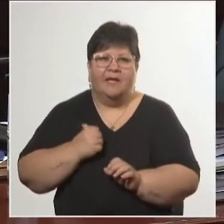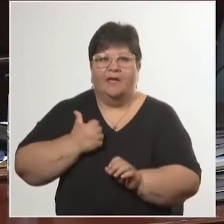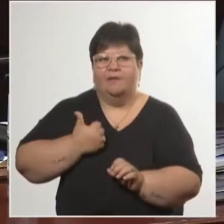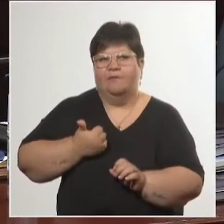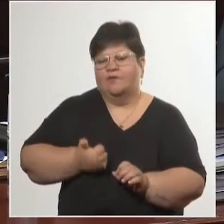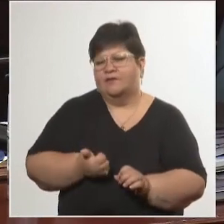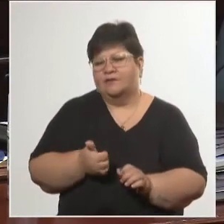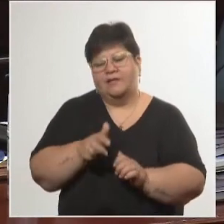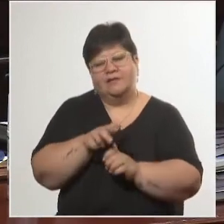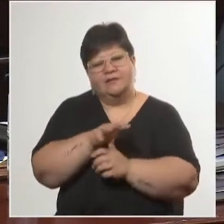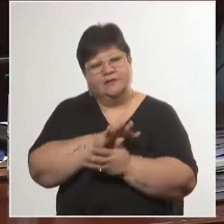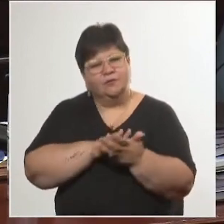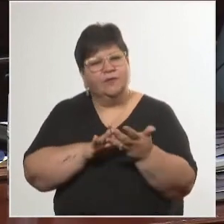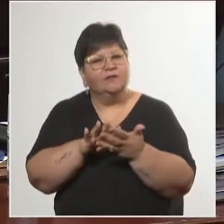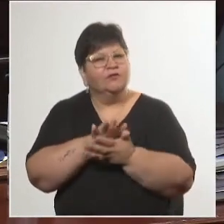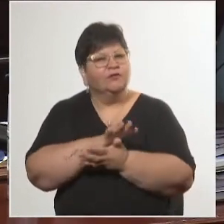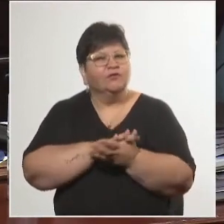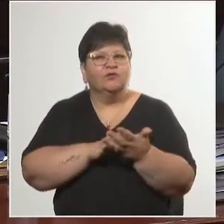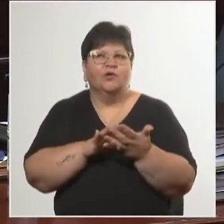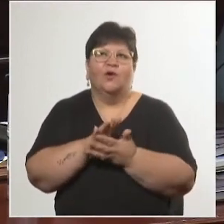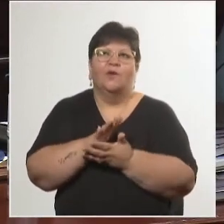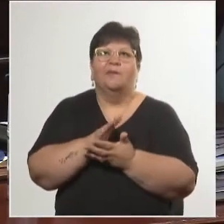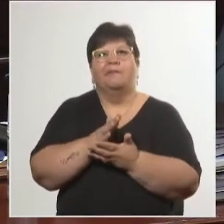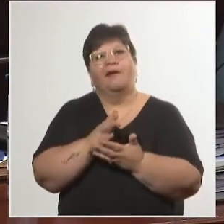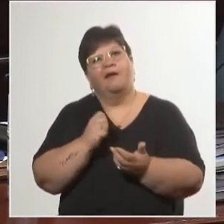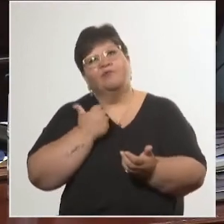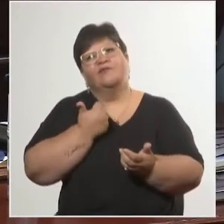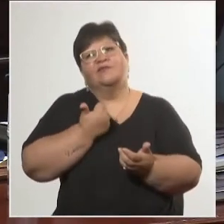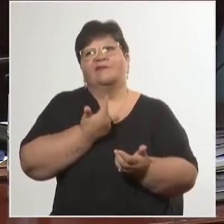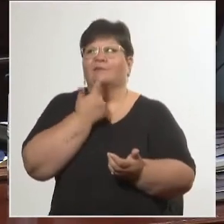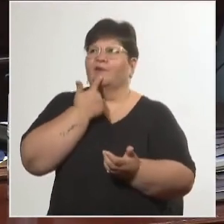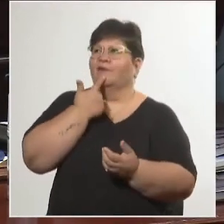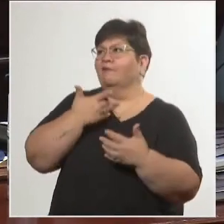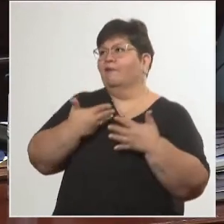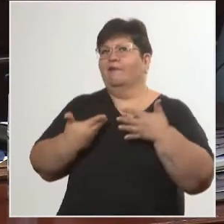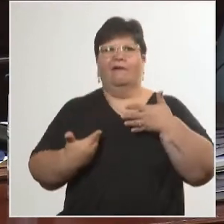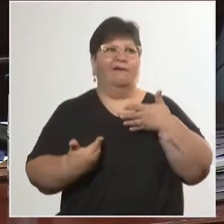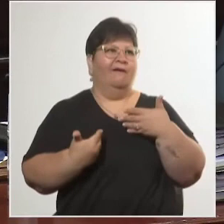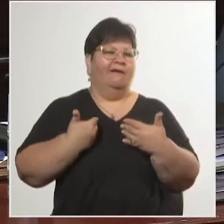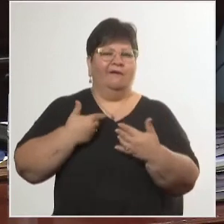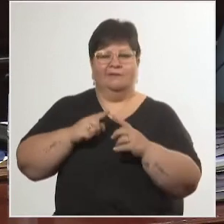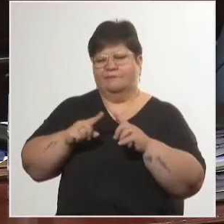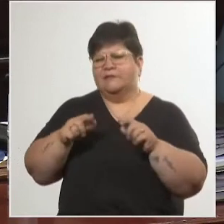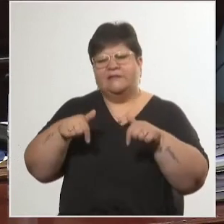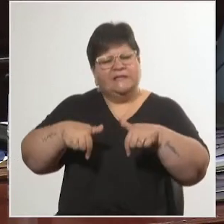sacar réditos políticos. Yo creo que el gobierno ha hecho lo que se puede hacer en esta circunstancia